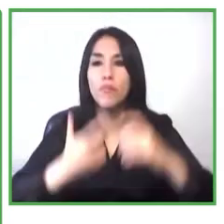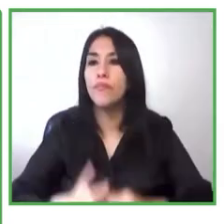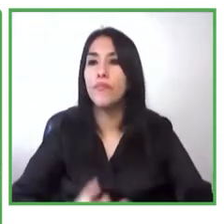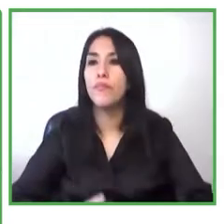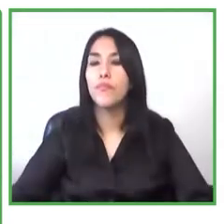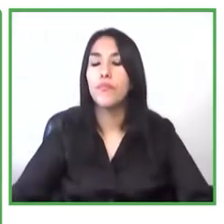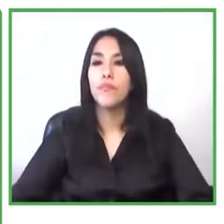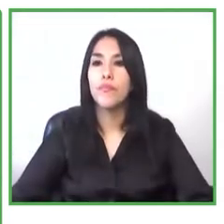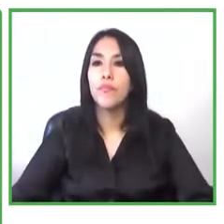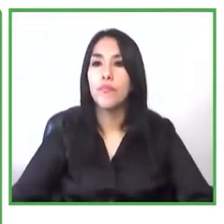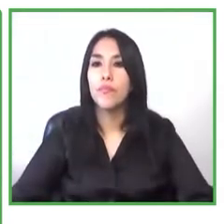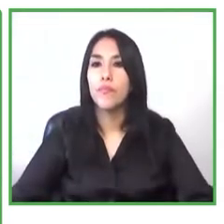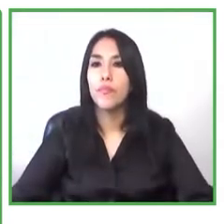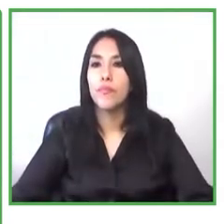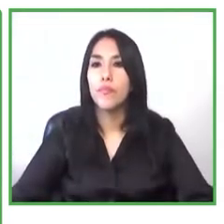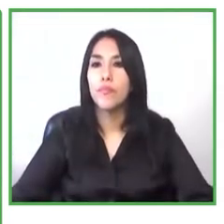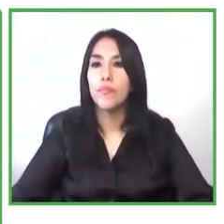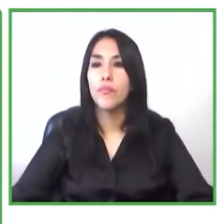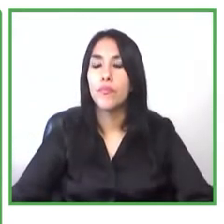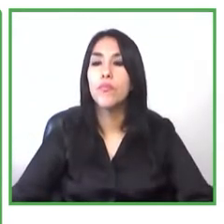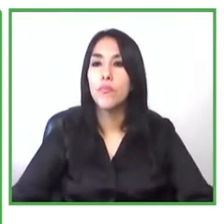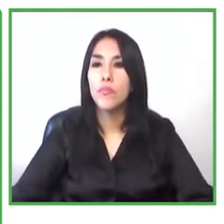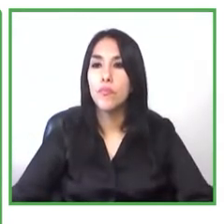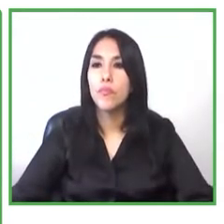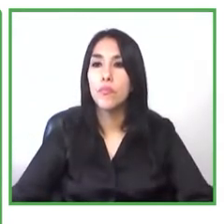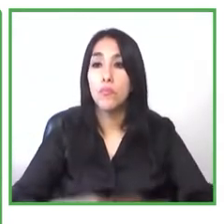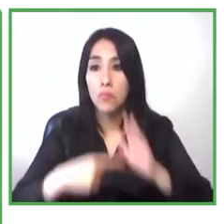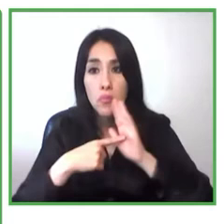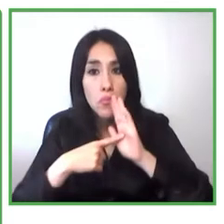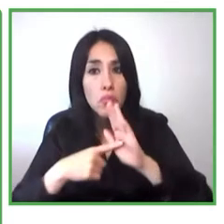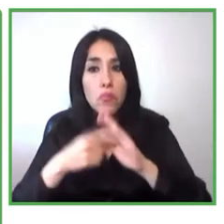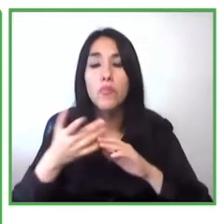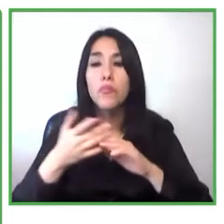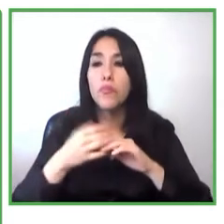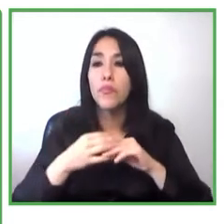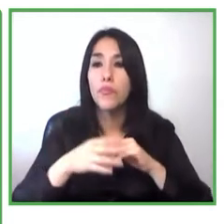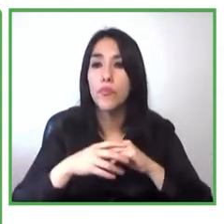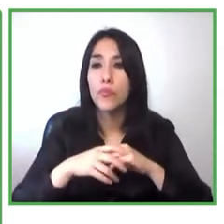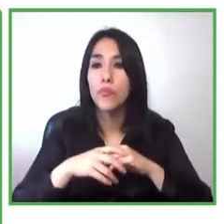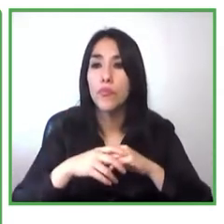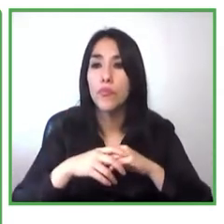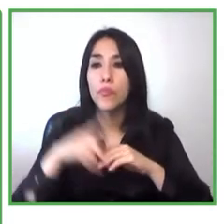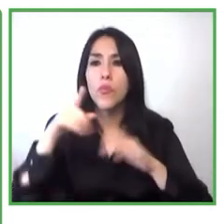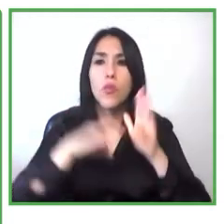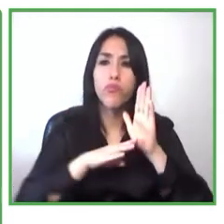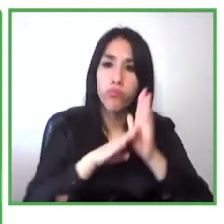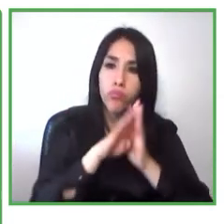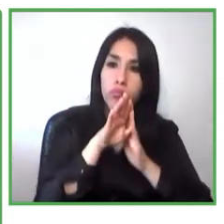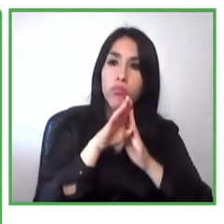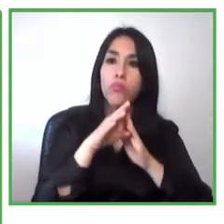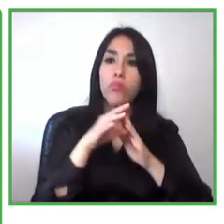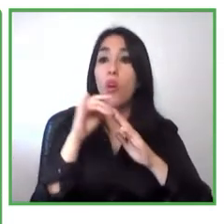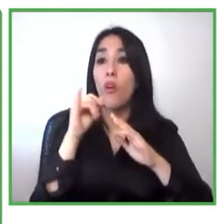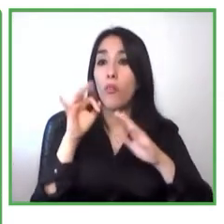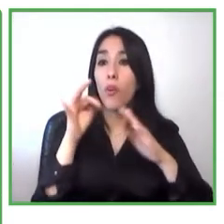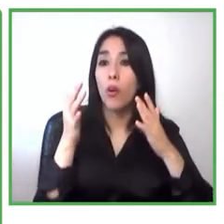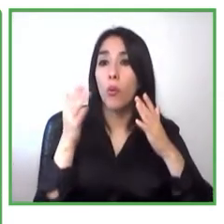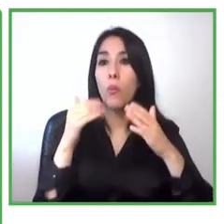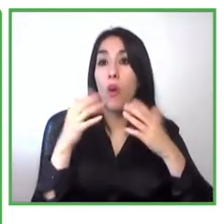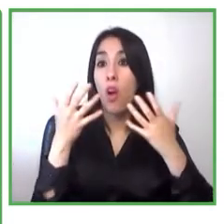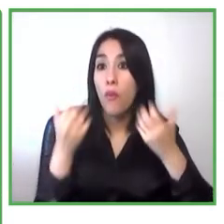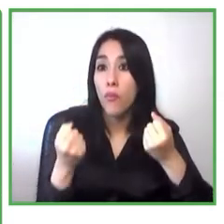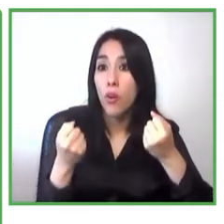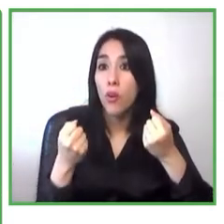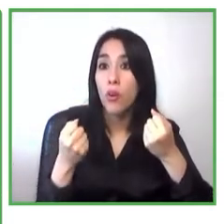que muestra el progreso y cuando existe alguna pregunta o algo que no entienden